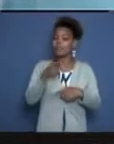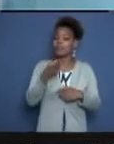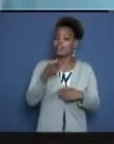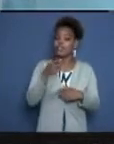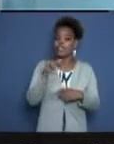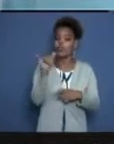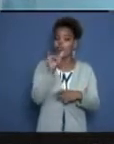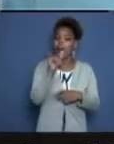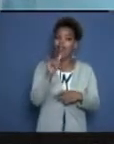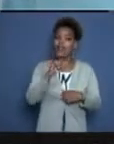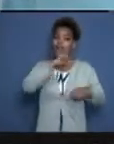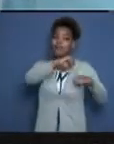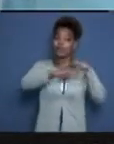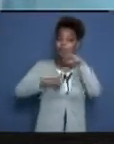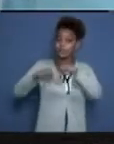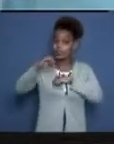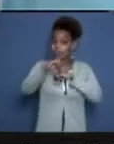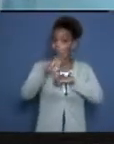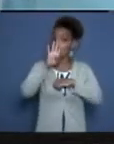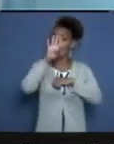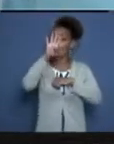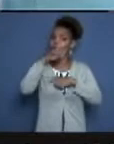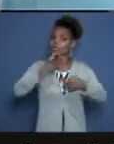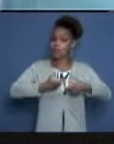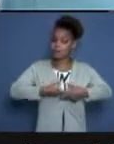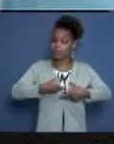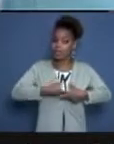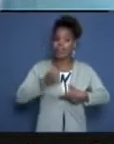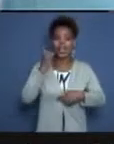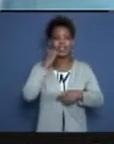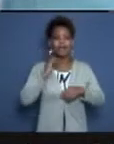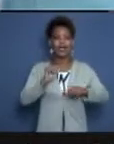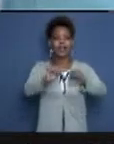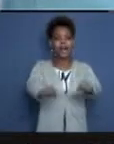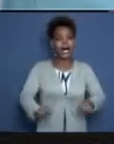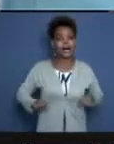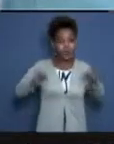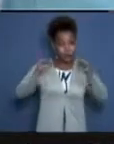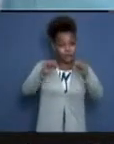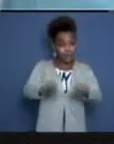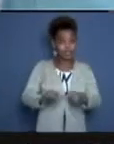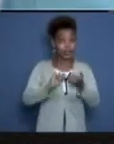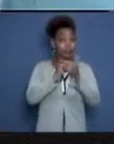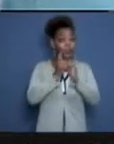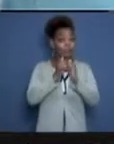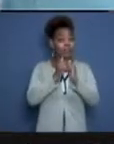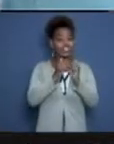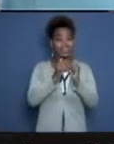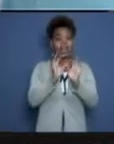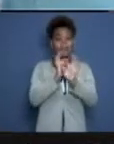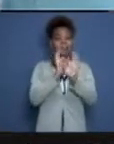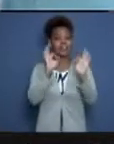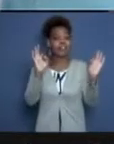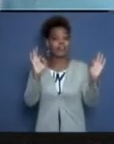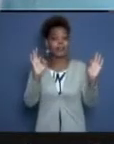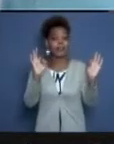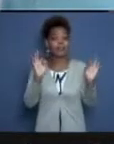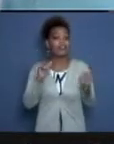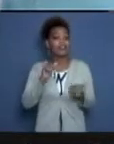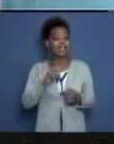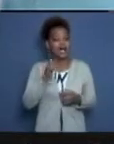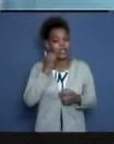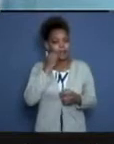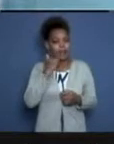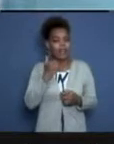por supuesto el canotaje, un deporte prácticamente del primer mundo. Pero independientemente a este recibimiento nosotros queremos